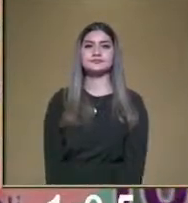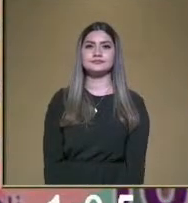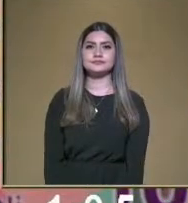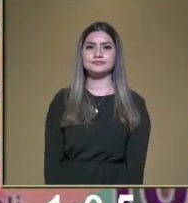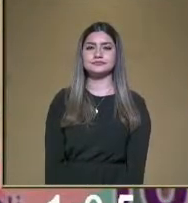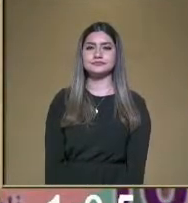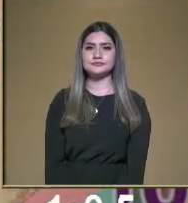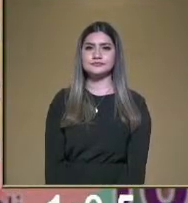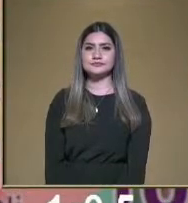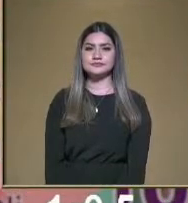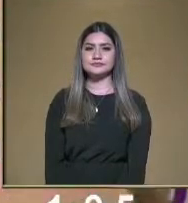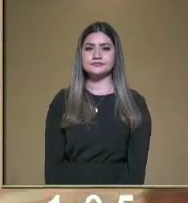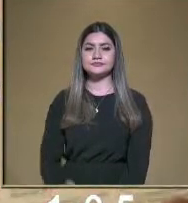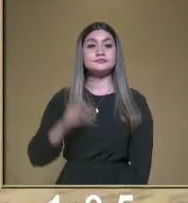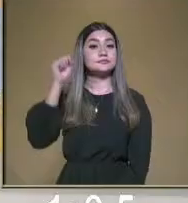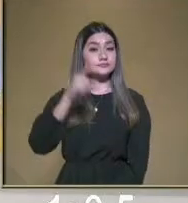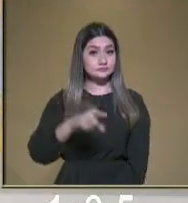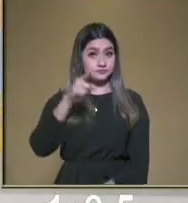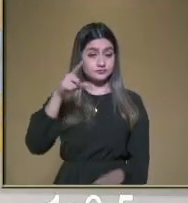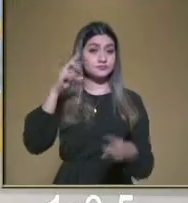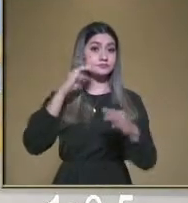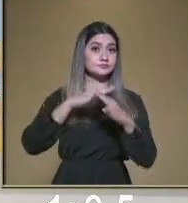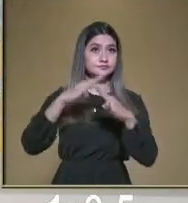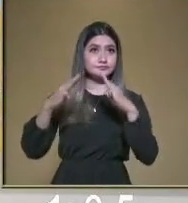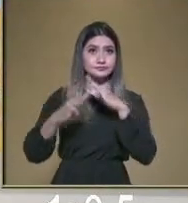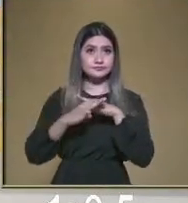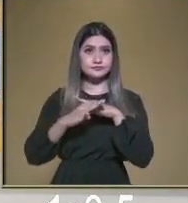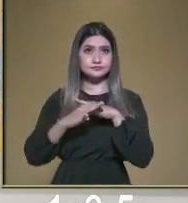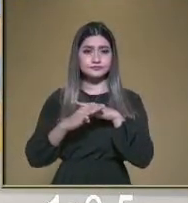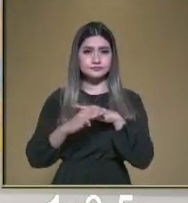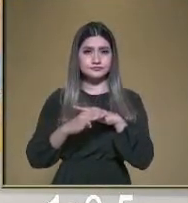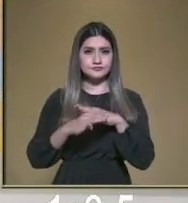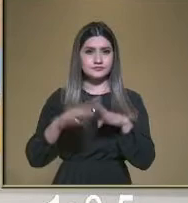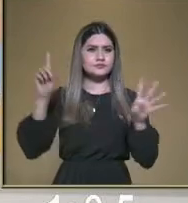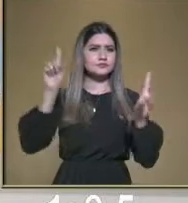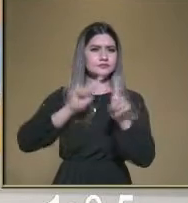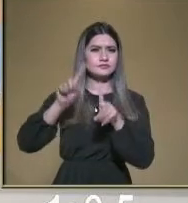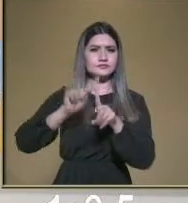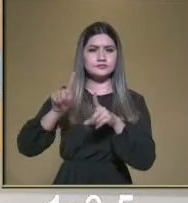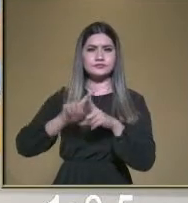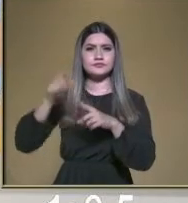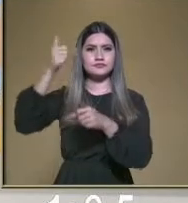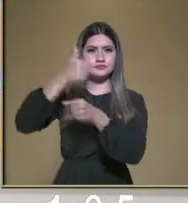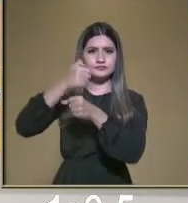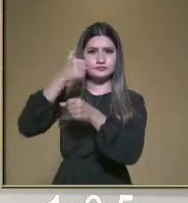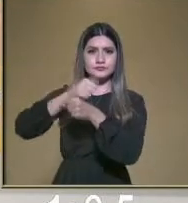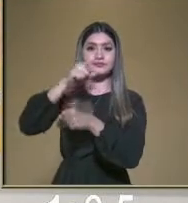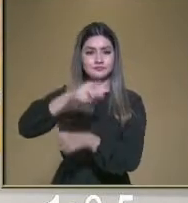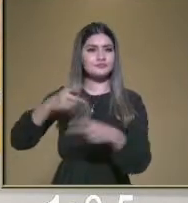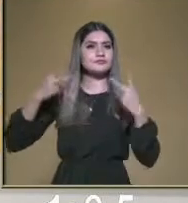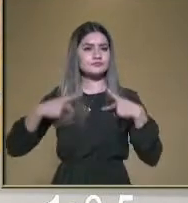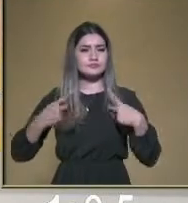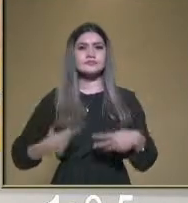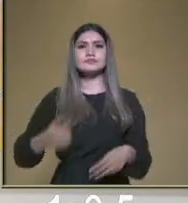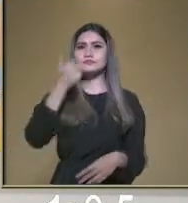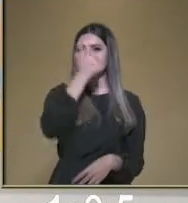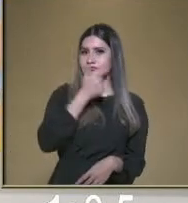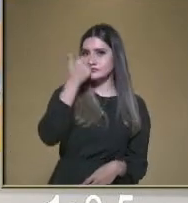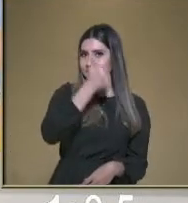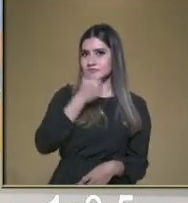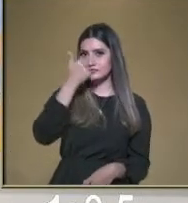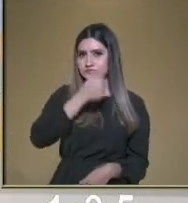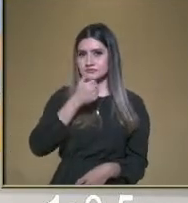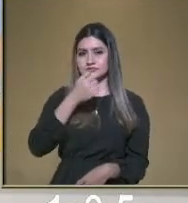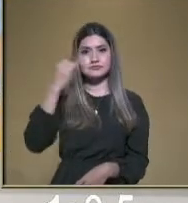maestro, y pues estos materiales se encuentran en algunas primarias que atendemos o que tienen población indígena. Así es, maestra,